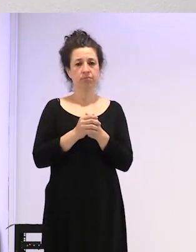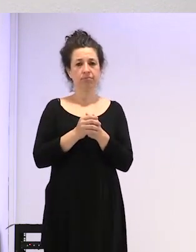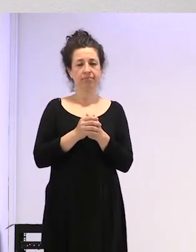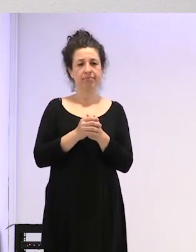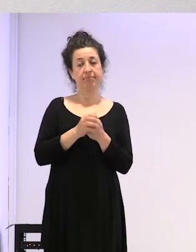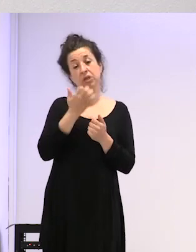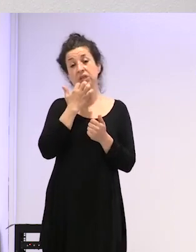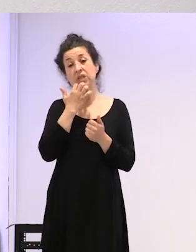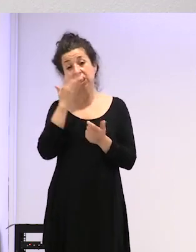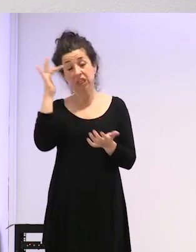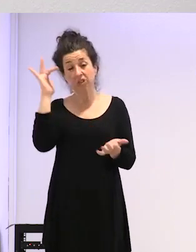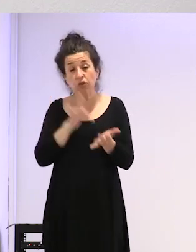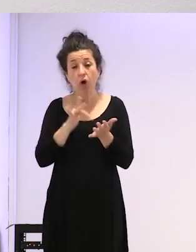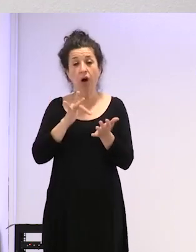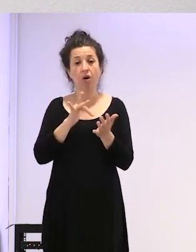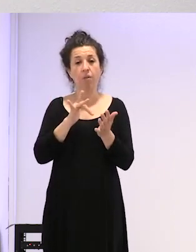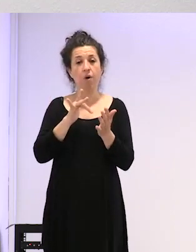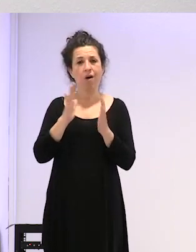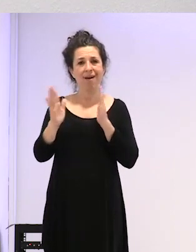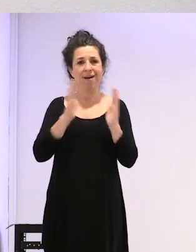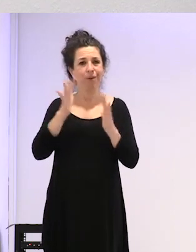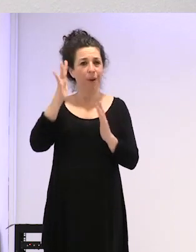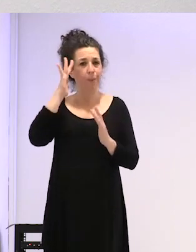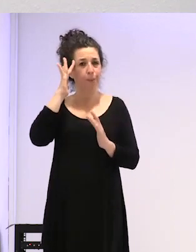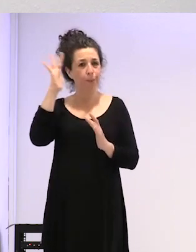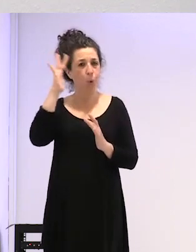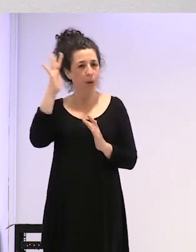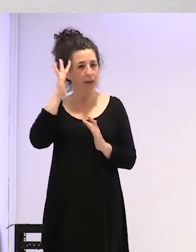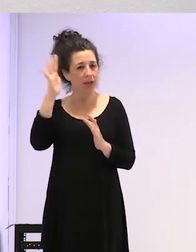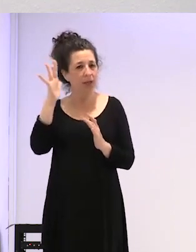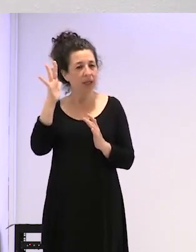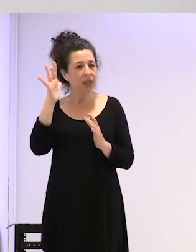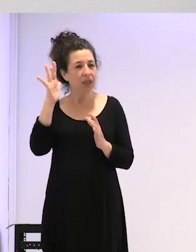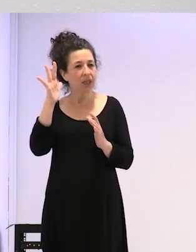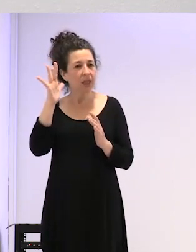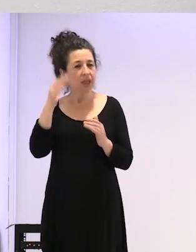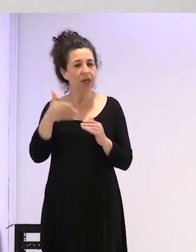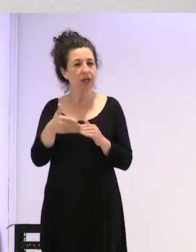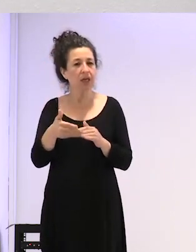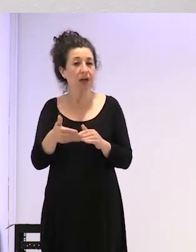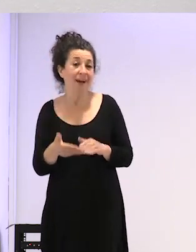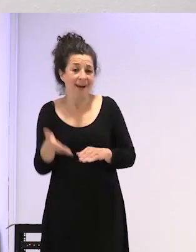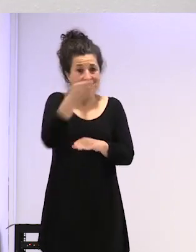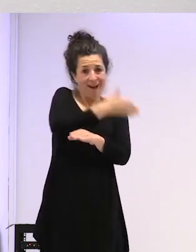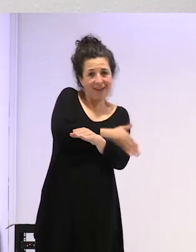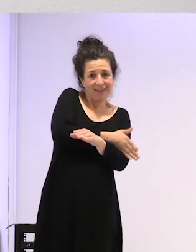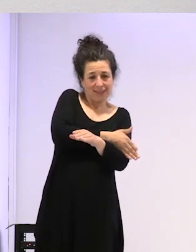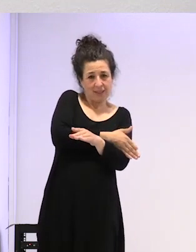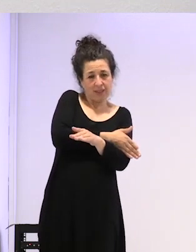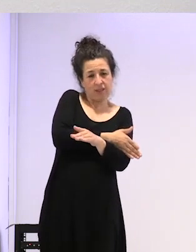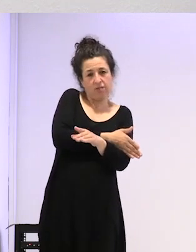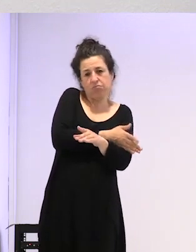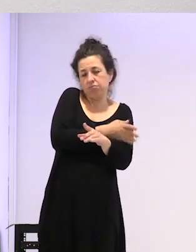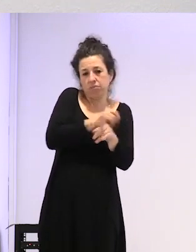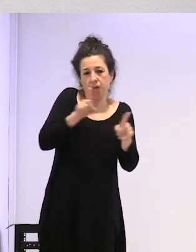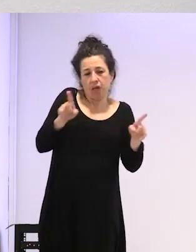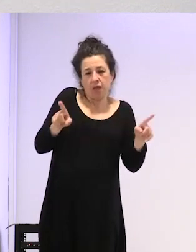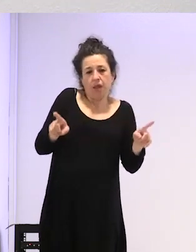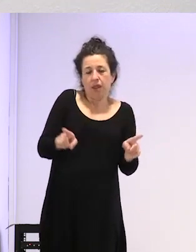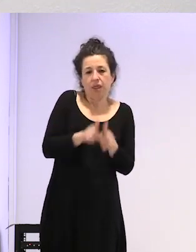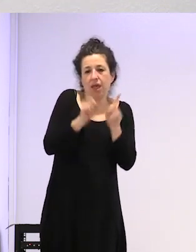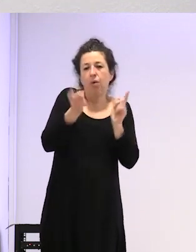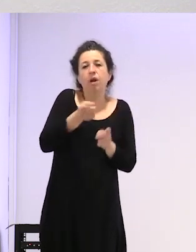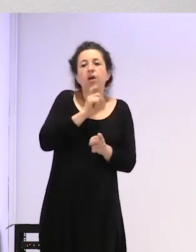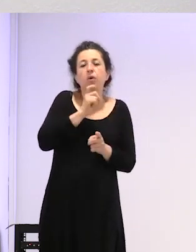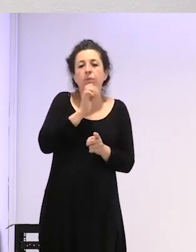sí que hay un momento que es la pubertad, ¿no?, en la que no haya sido como haya sido el recorrido previo, hay un